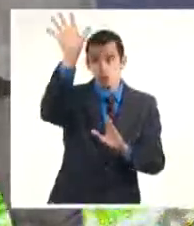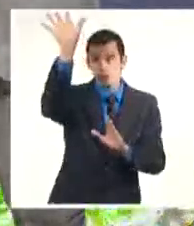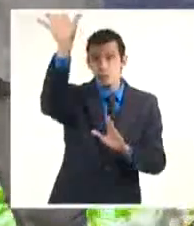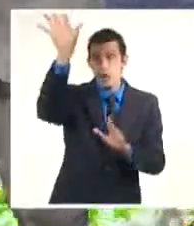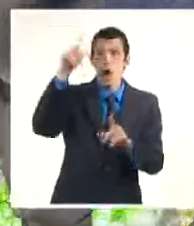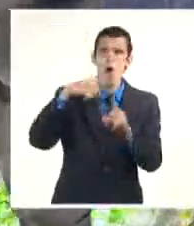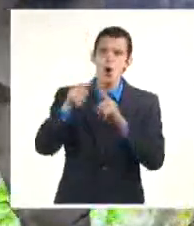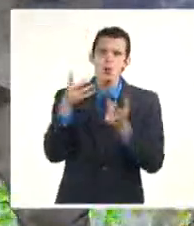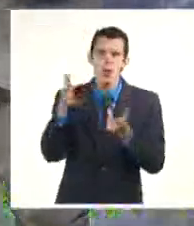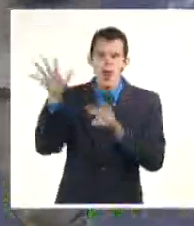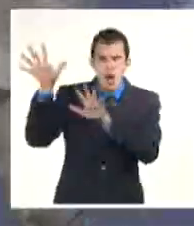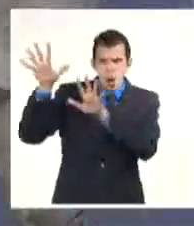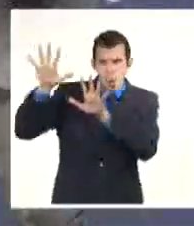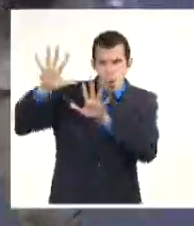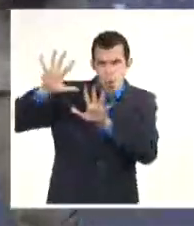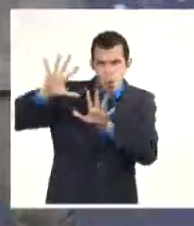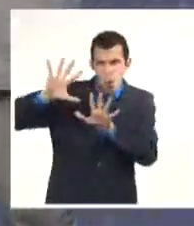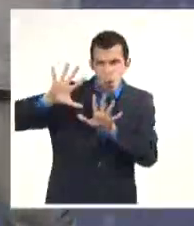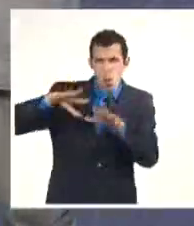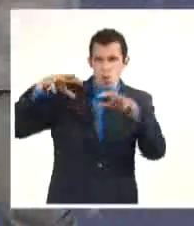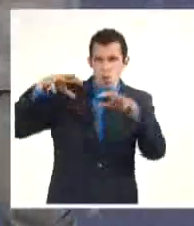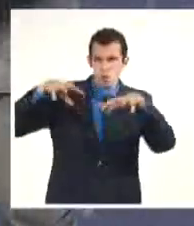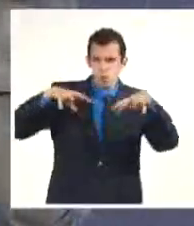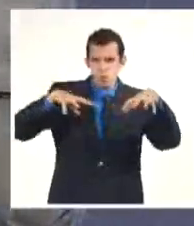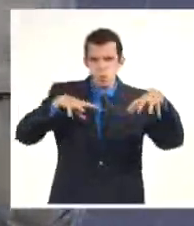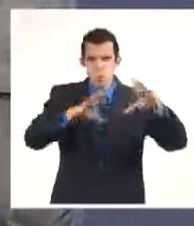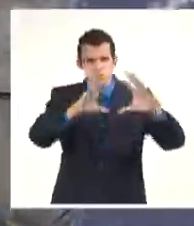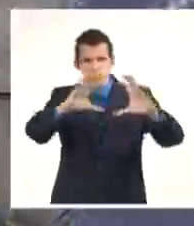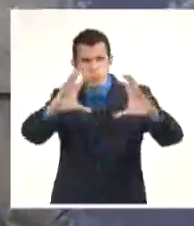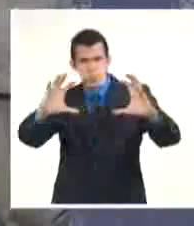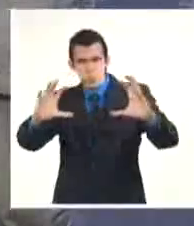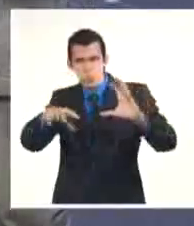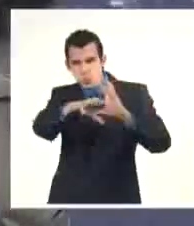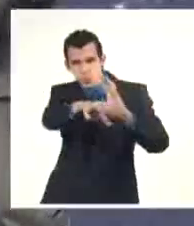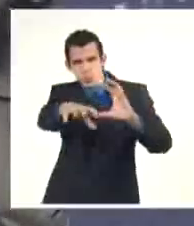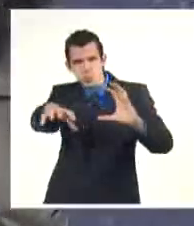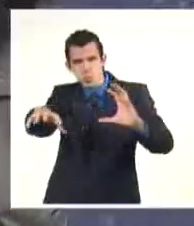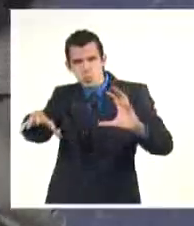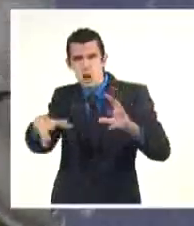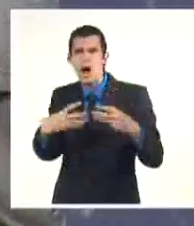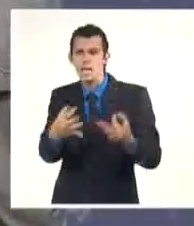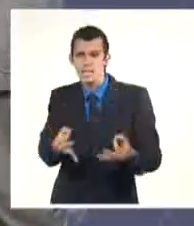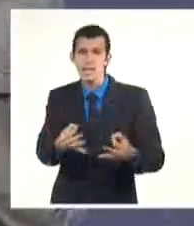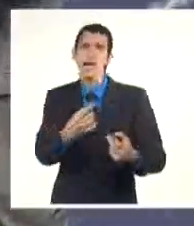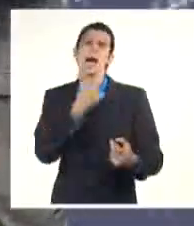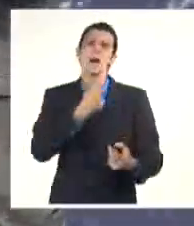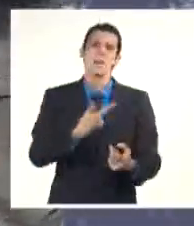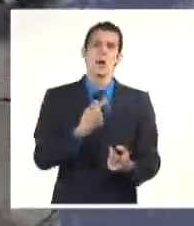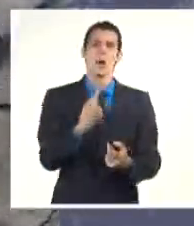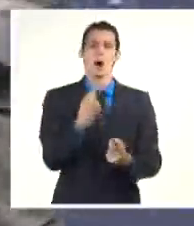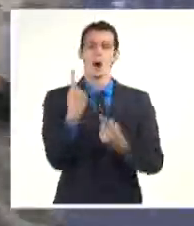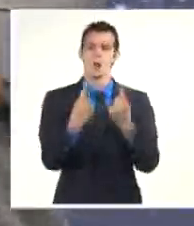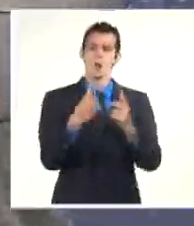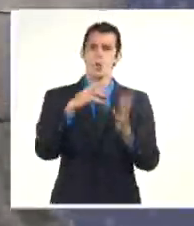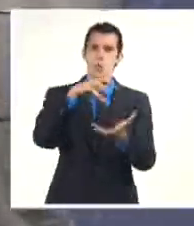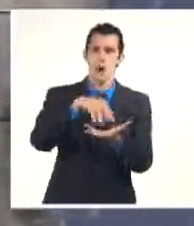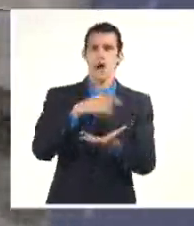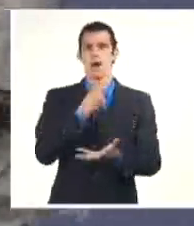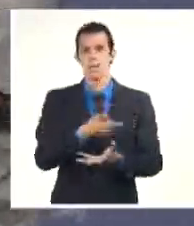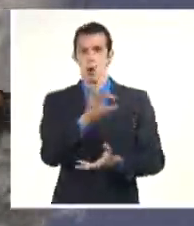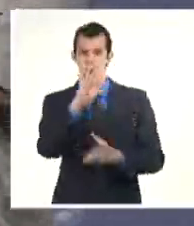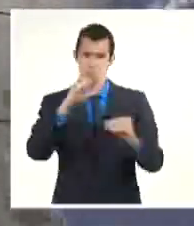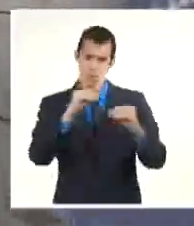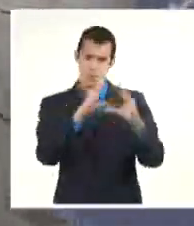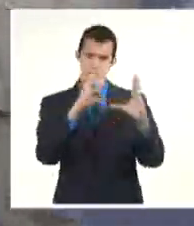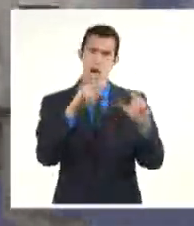nuestro país, que ha estado dando lluvias fuertes y localmente intensas. A las 8 de esta mañana había